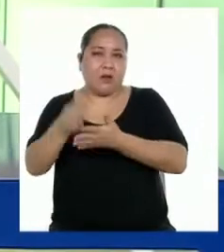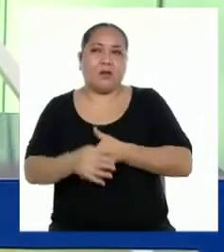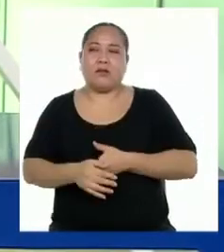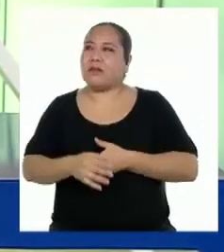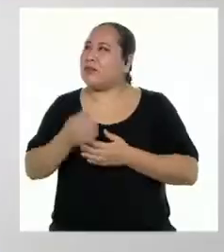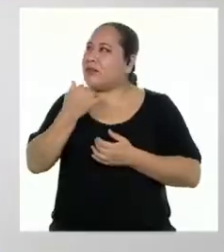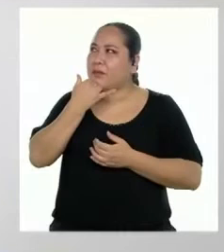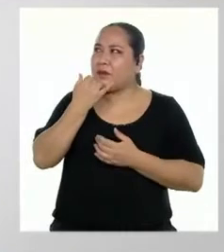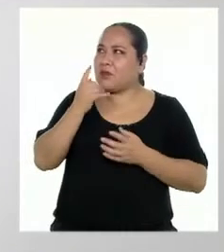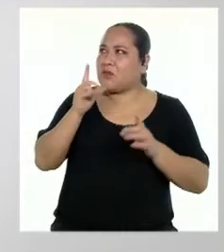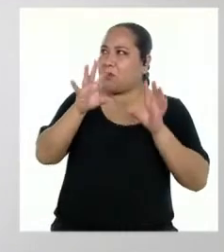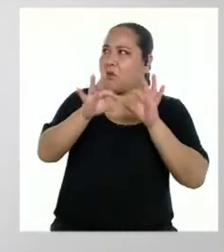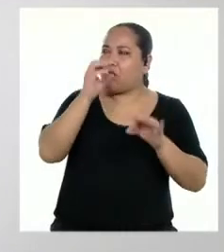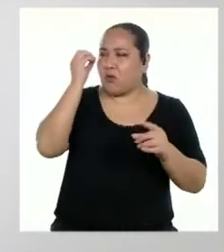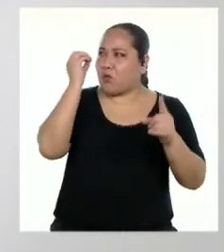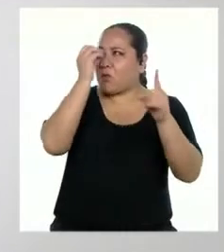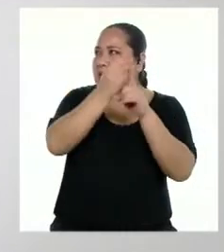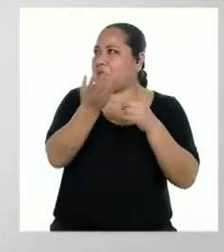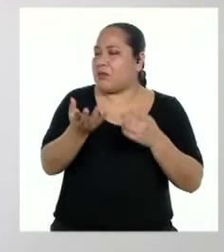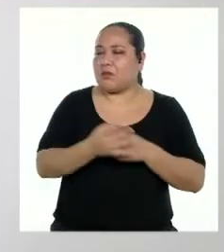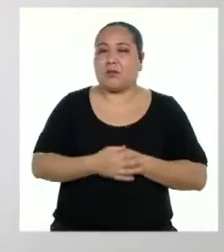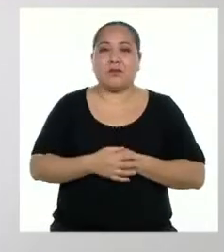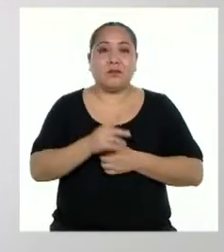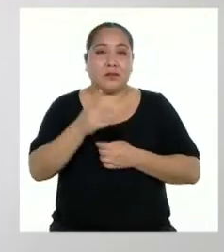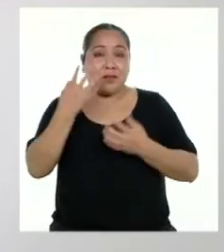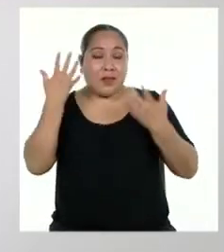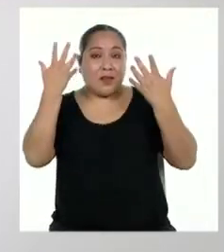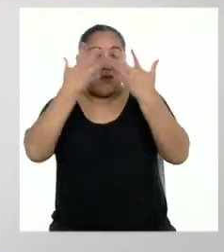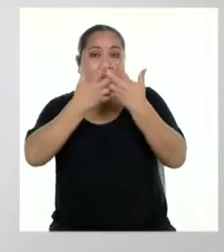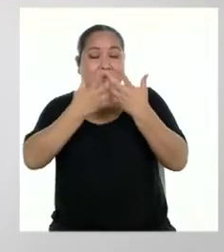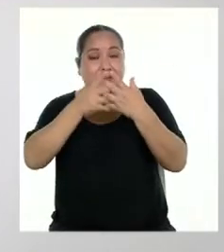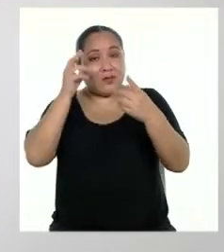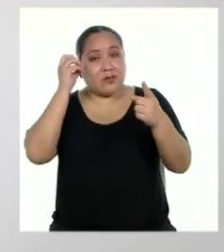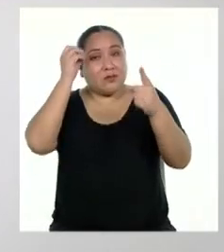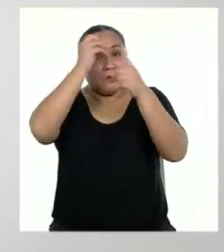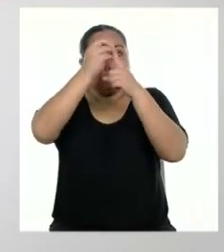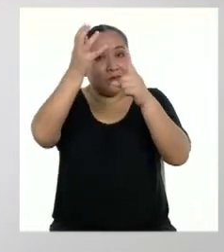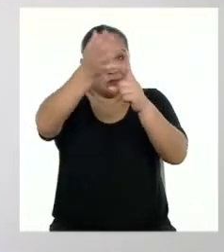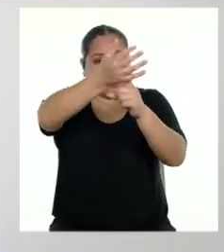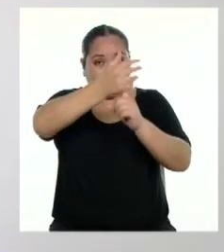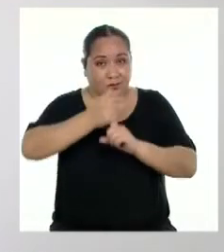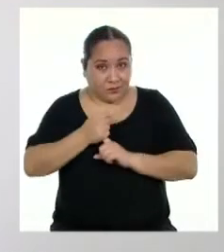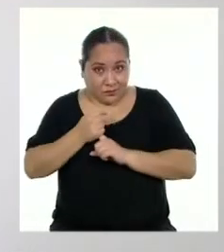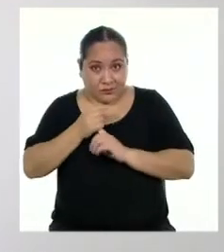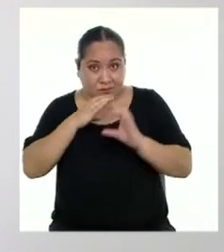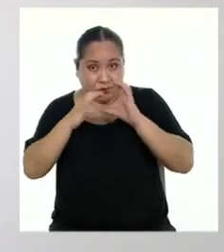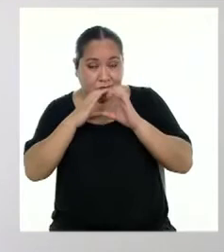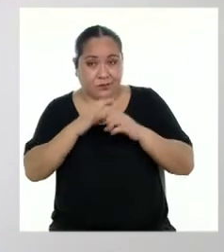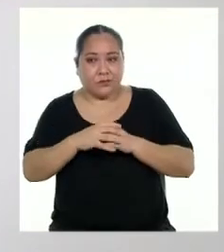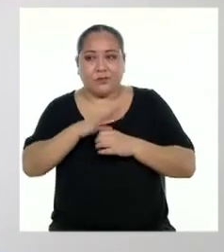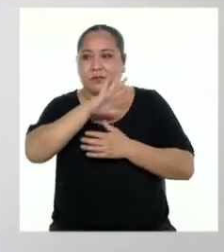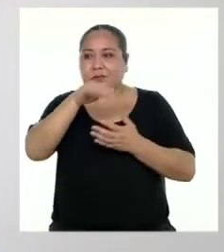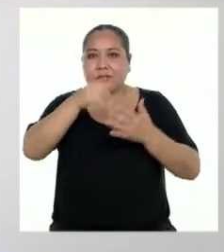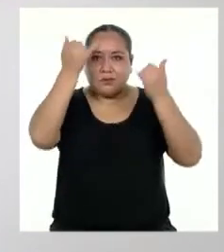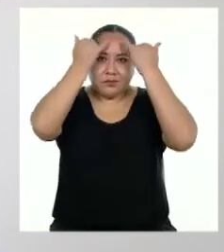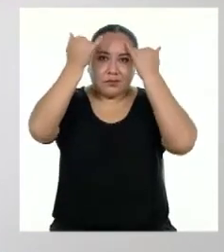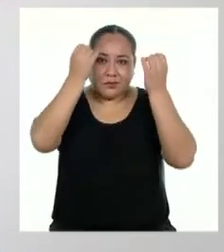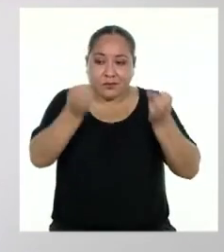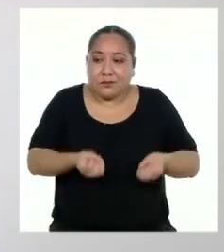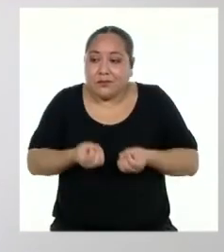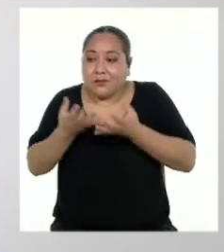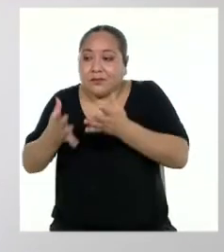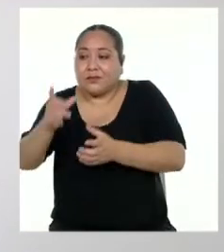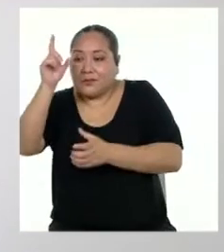propósito? Cumplir con el propósito del texto permite que todas las ideas desarrolladas lleguen a nuestro lector.